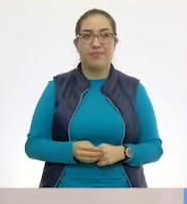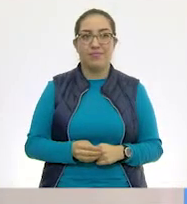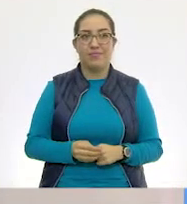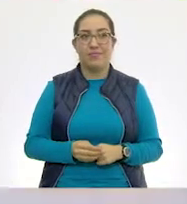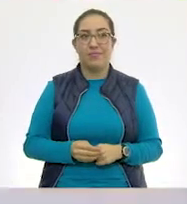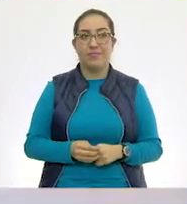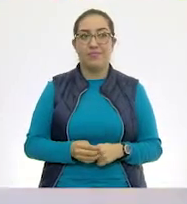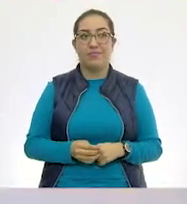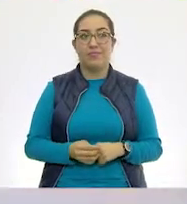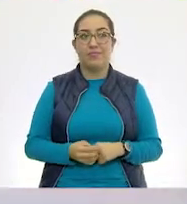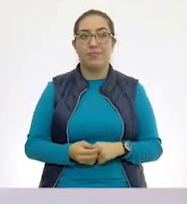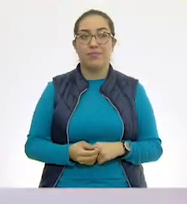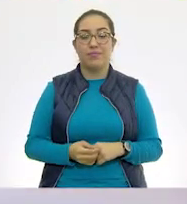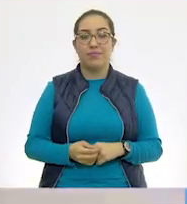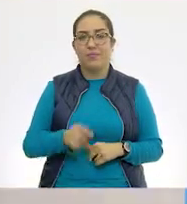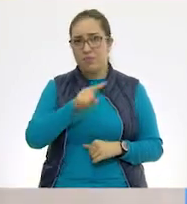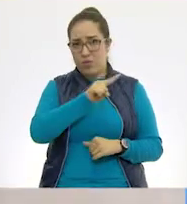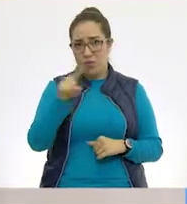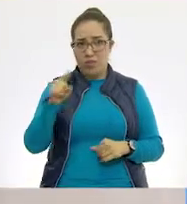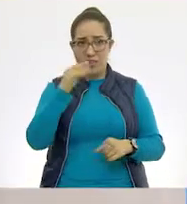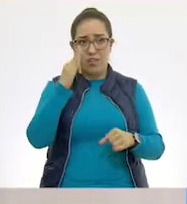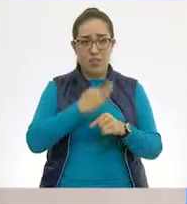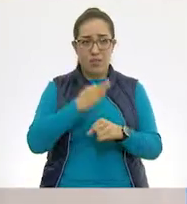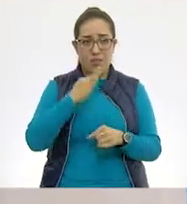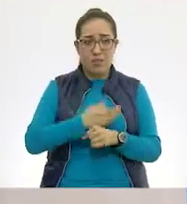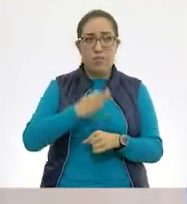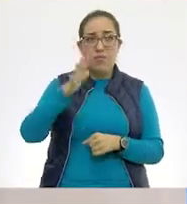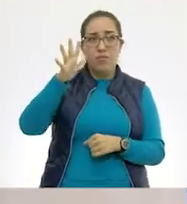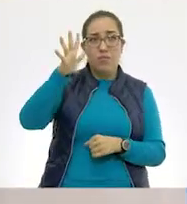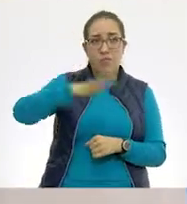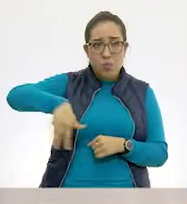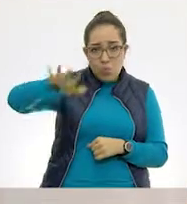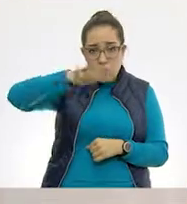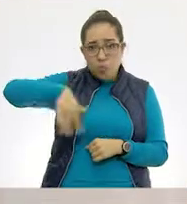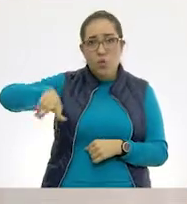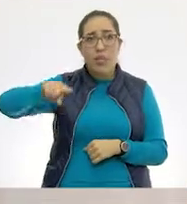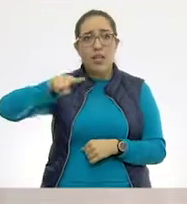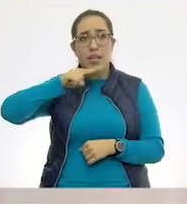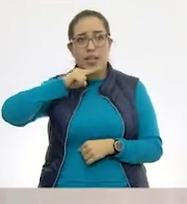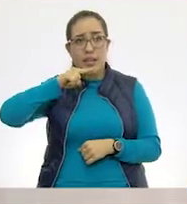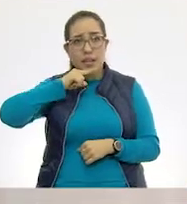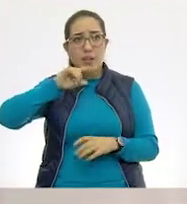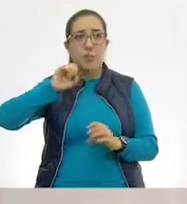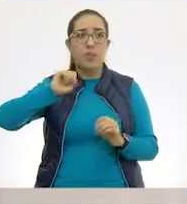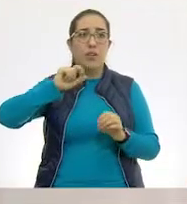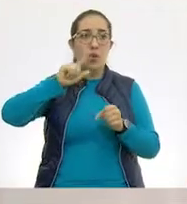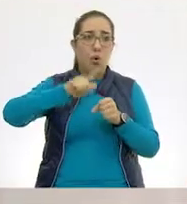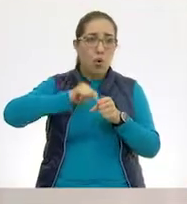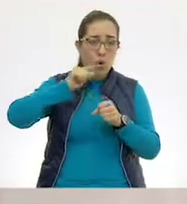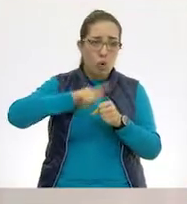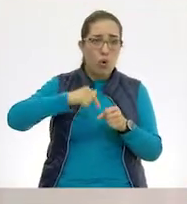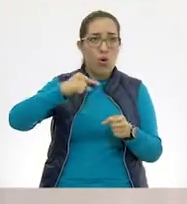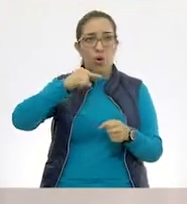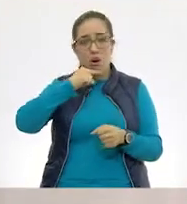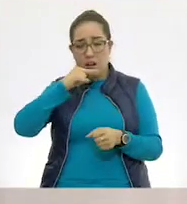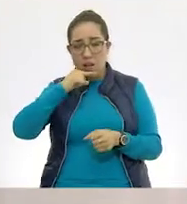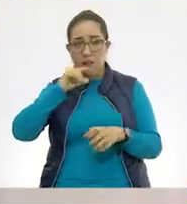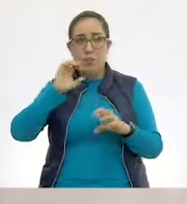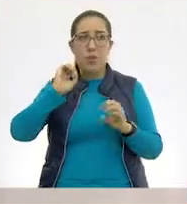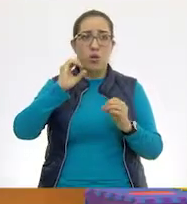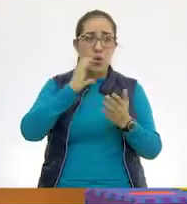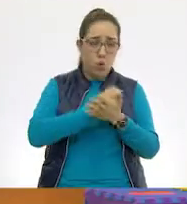mientras ustedes también pueden ir buscando un lápiz o colores, una tarjeta o en su cuaderno,